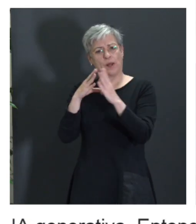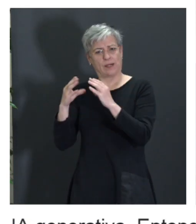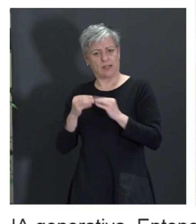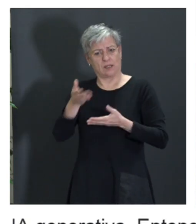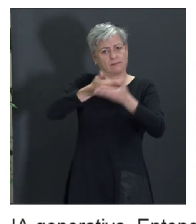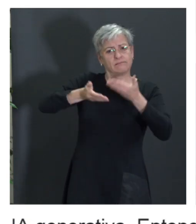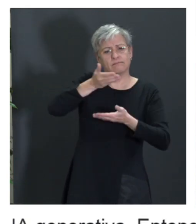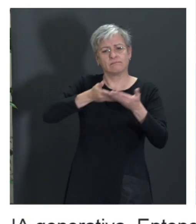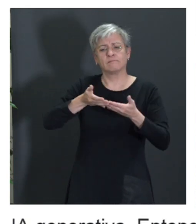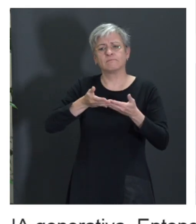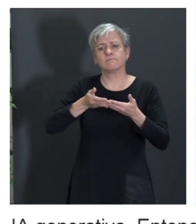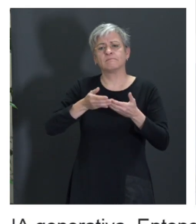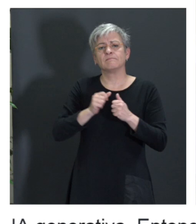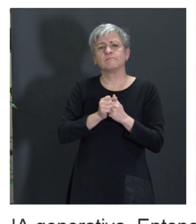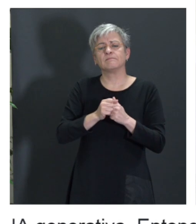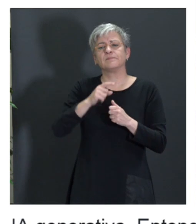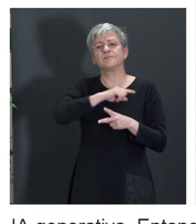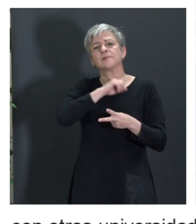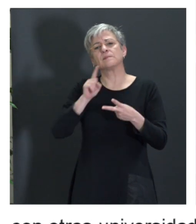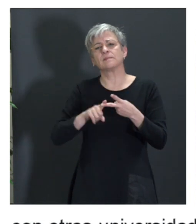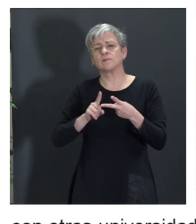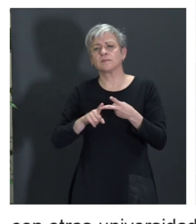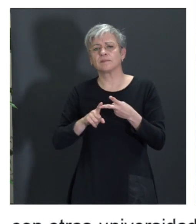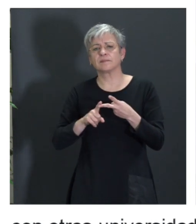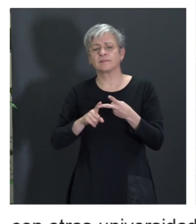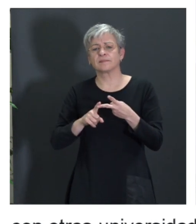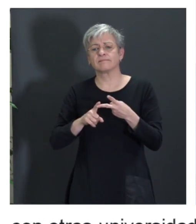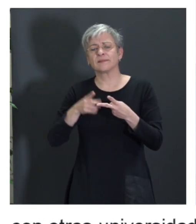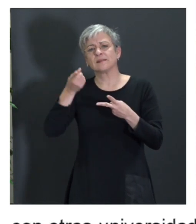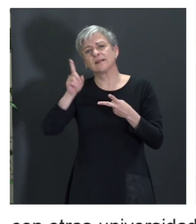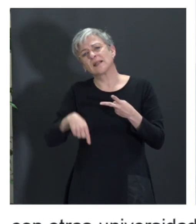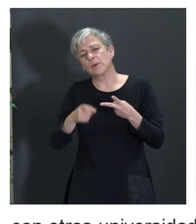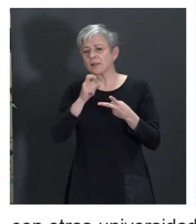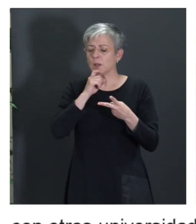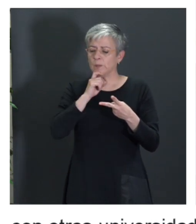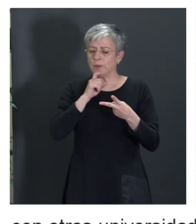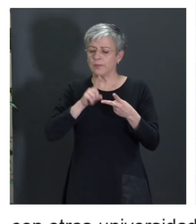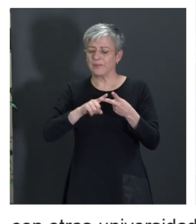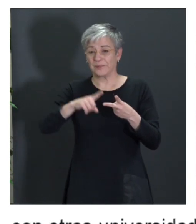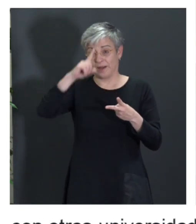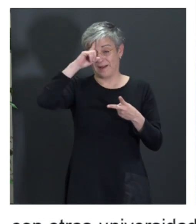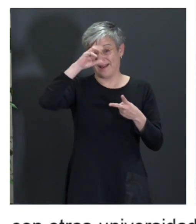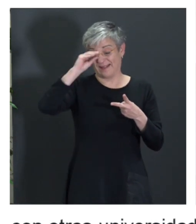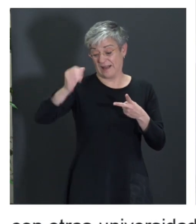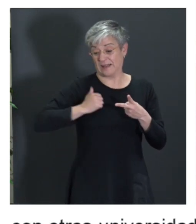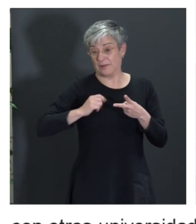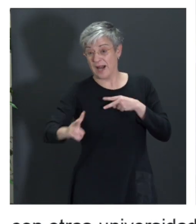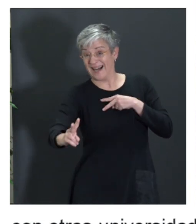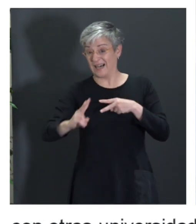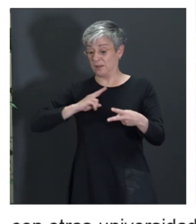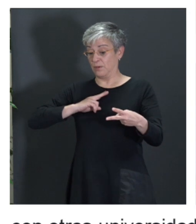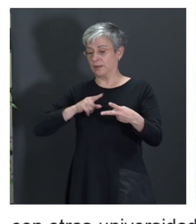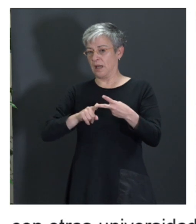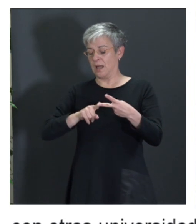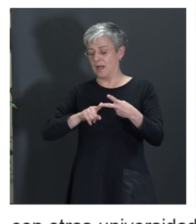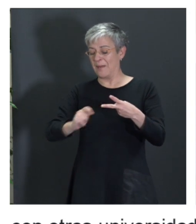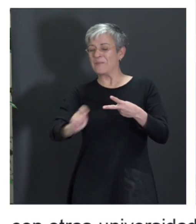y también en hacer que las respuestas de la IA generativa sean